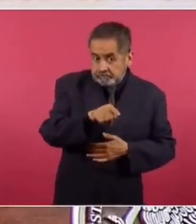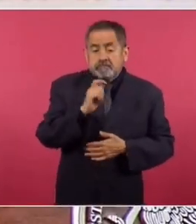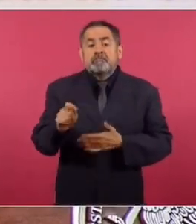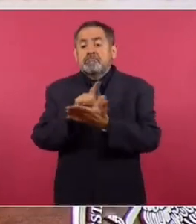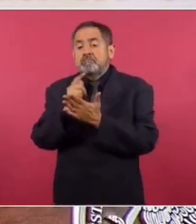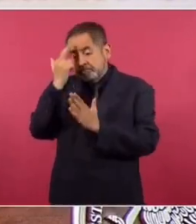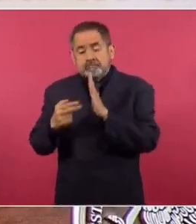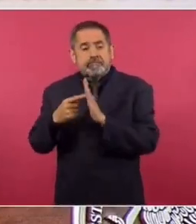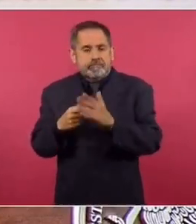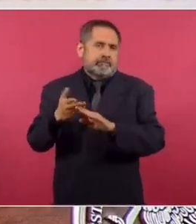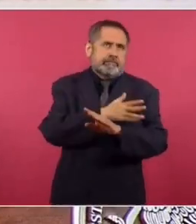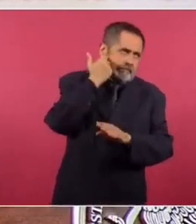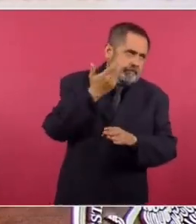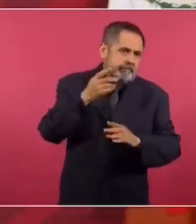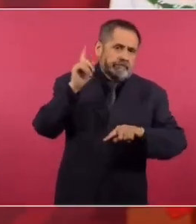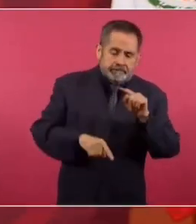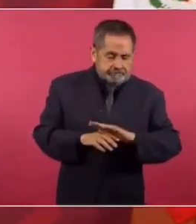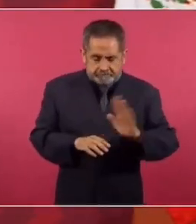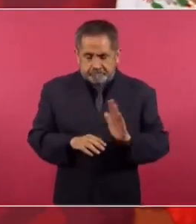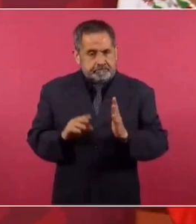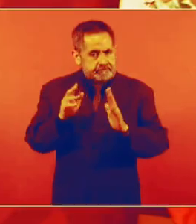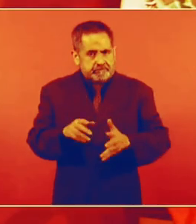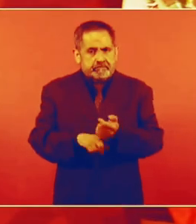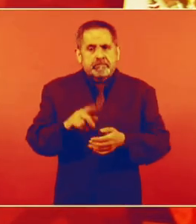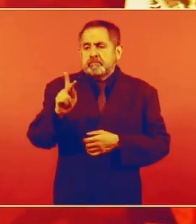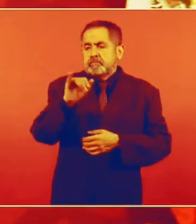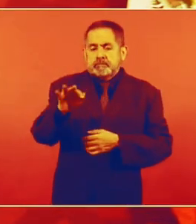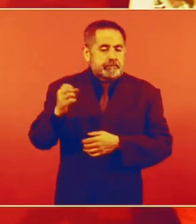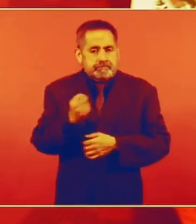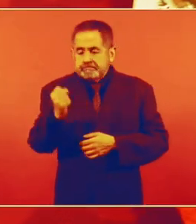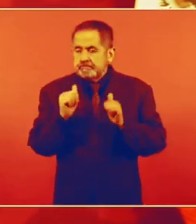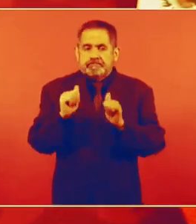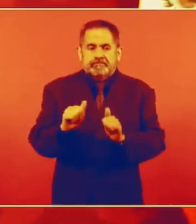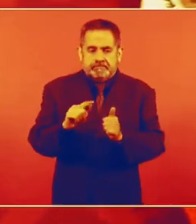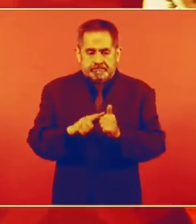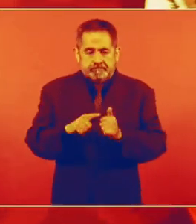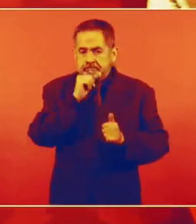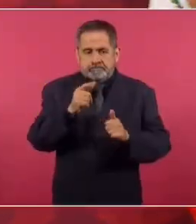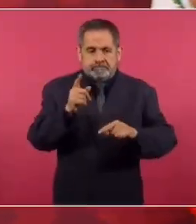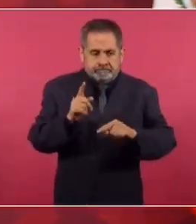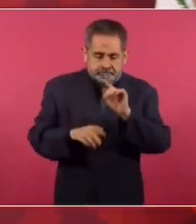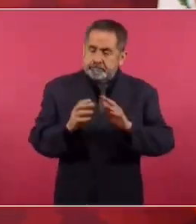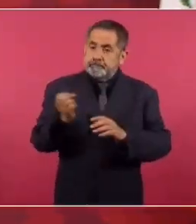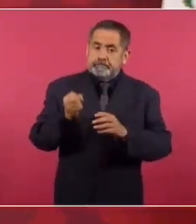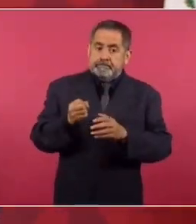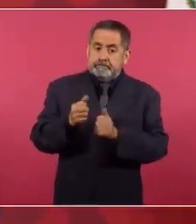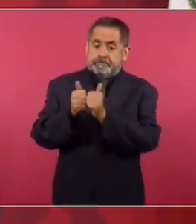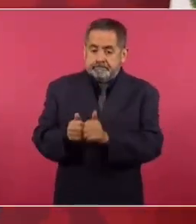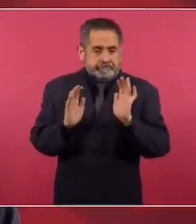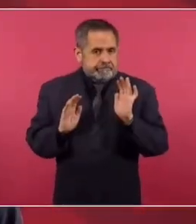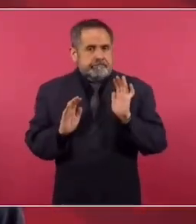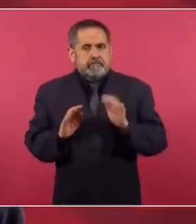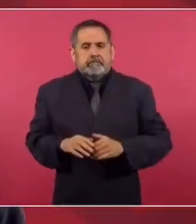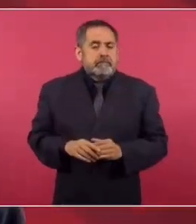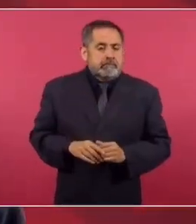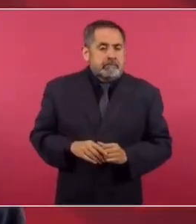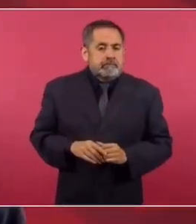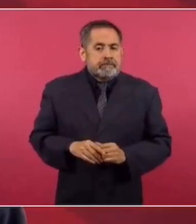que era lo que querían quitar, entre otras cosas, en el Poder Judicial, afortunadamente, eso no prosperó, o hasta ahora no ha prosperado.